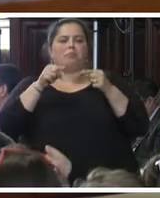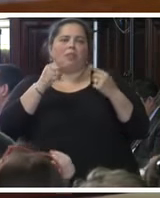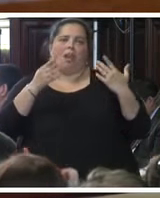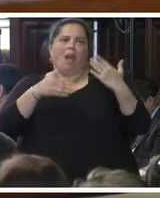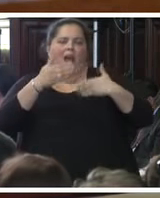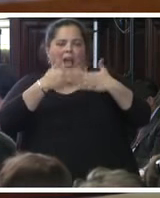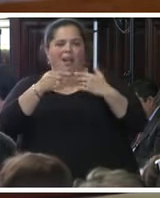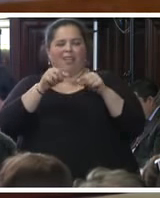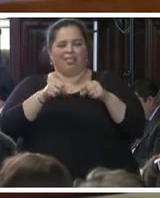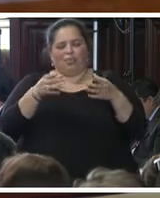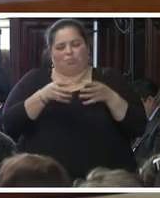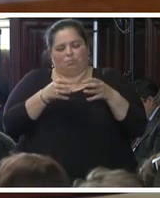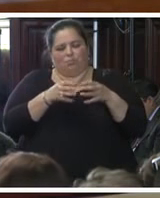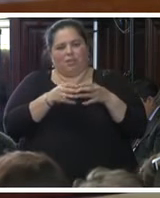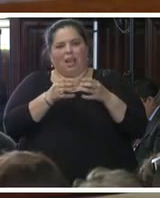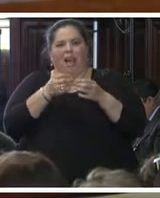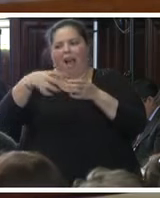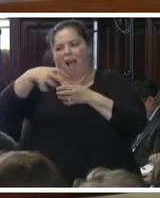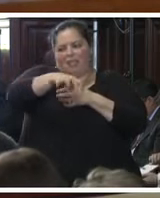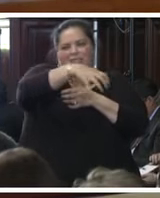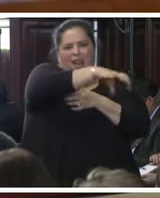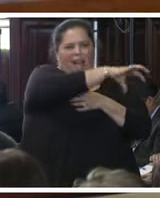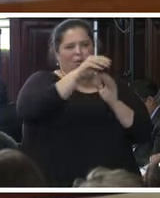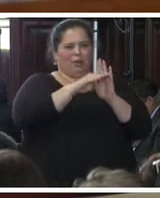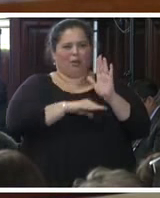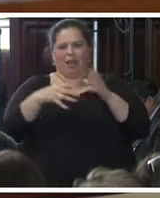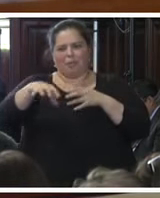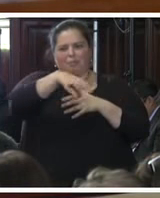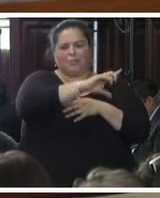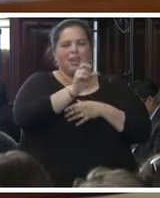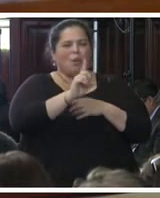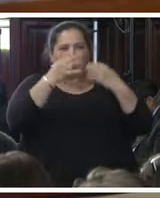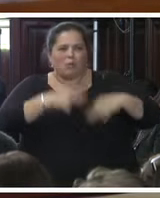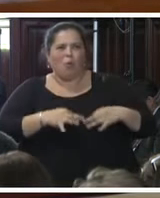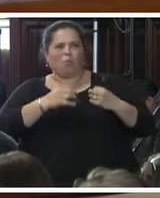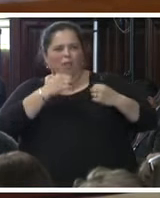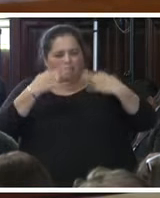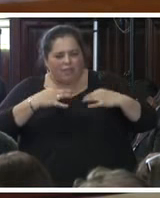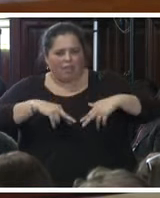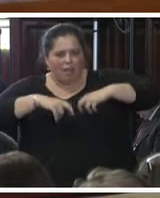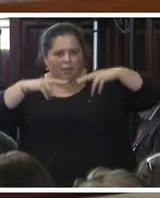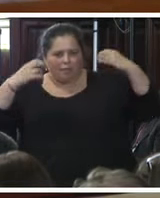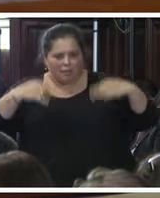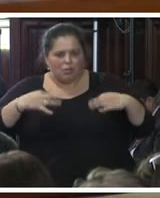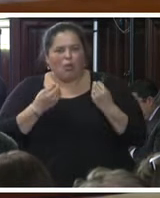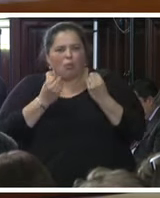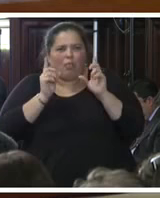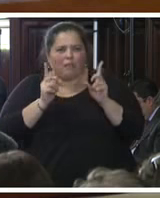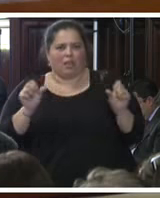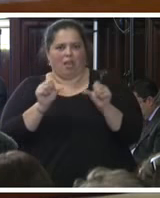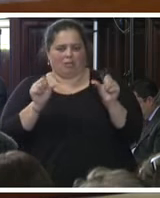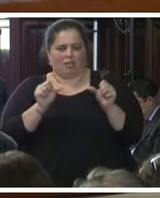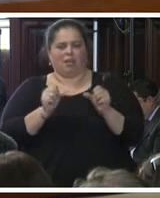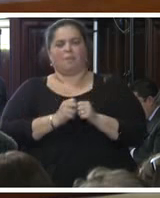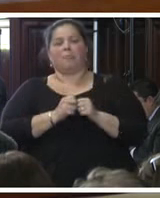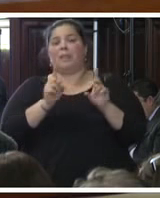del cronograma de forma aislada, como si con ello hubiese cumplido la respectiva línea de investigación, sin que en realidad logre dilucidar ninguna de